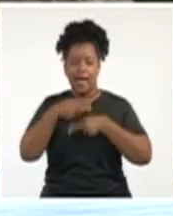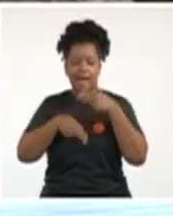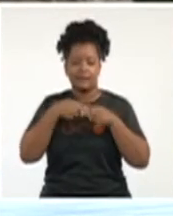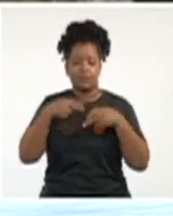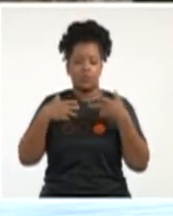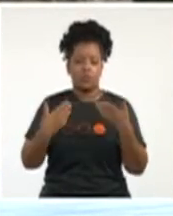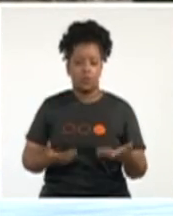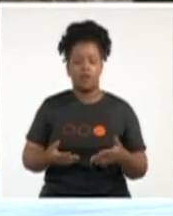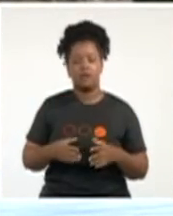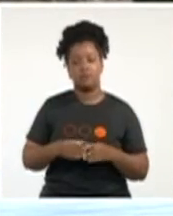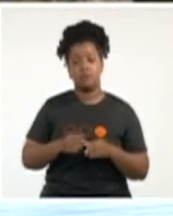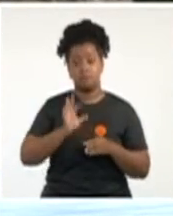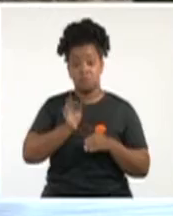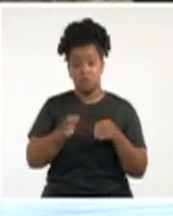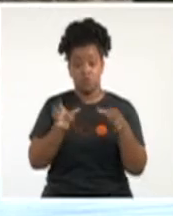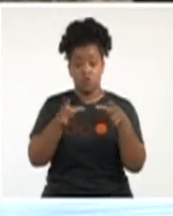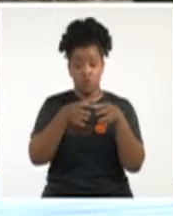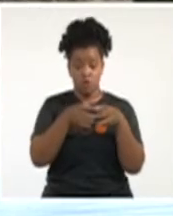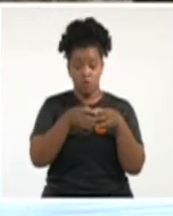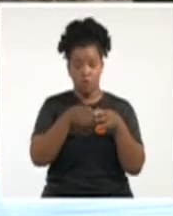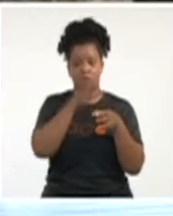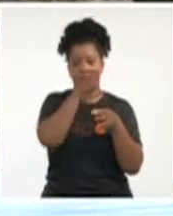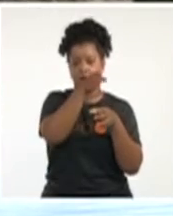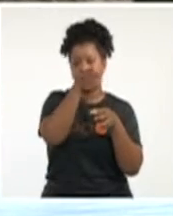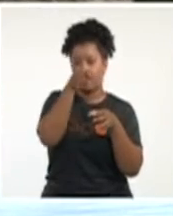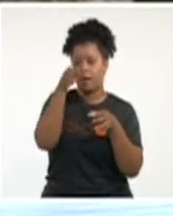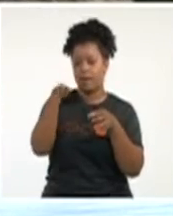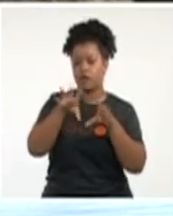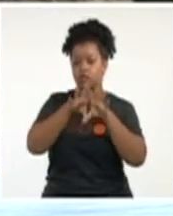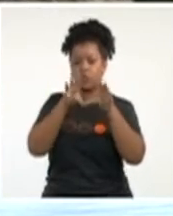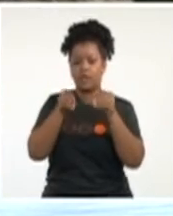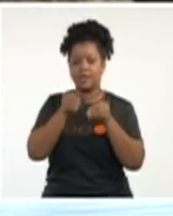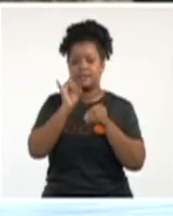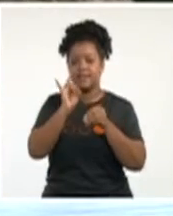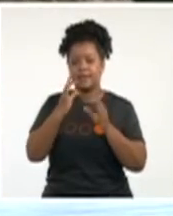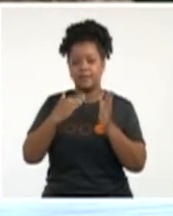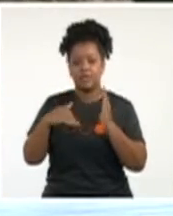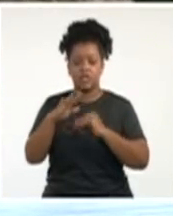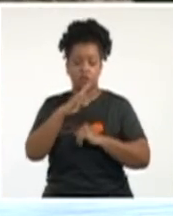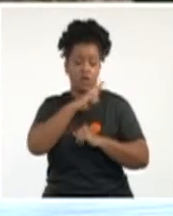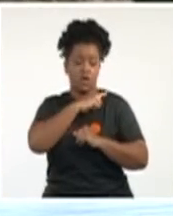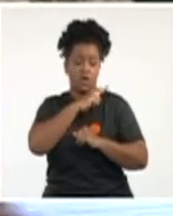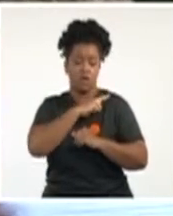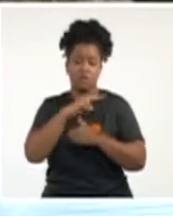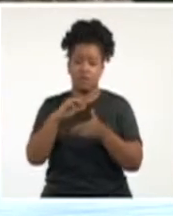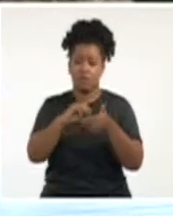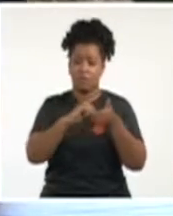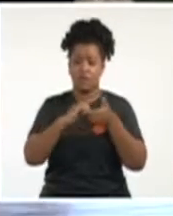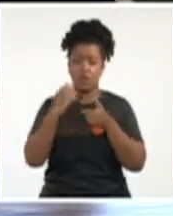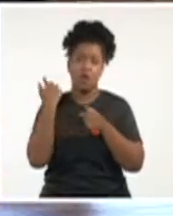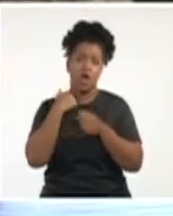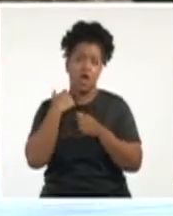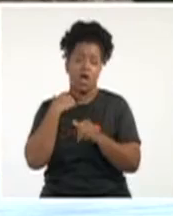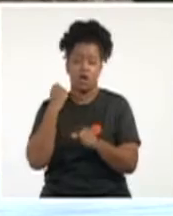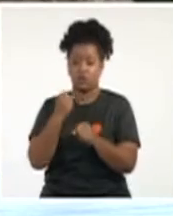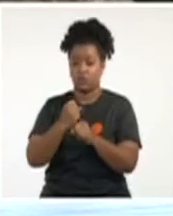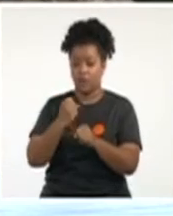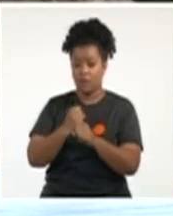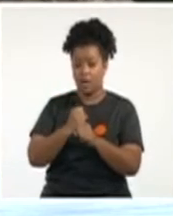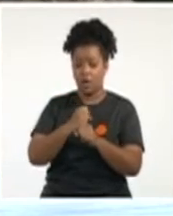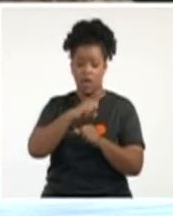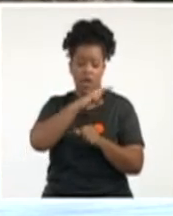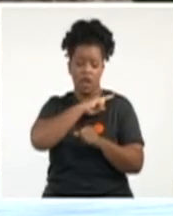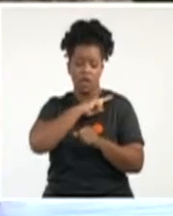grupo, integrado por siete ministerios y compañeros de aquí con mucha experiencia, compañeros que han dirigido provincias,